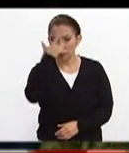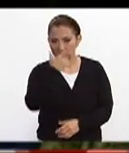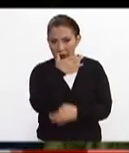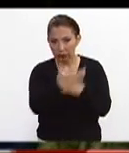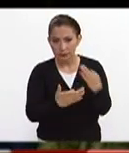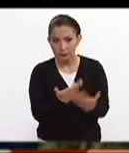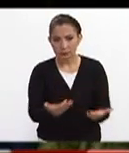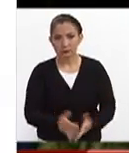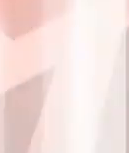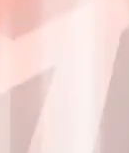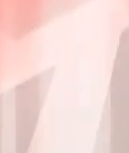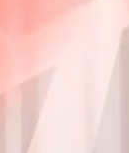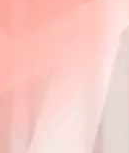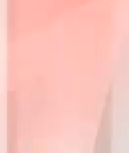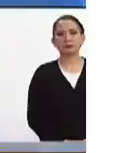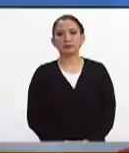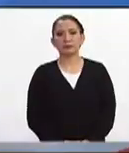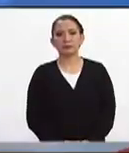noches a todos.